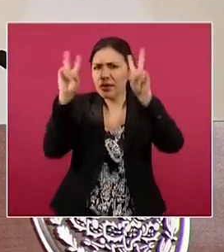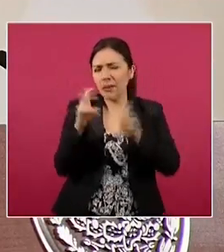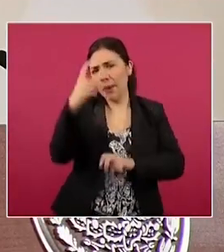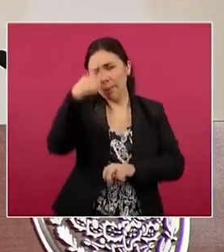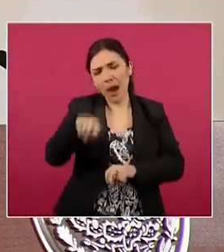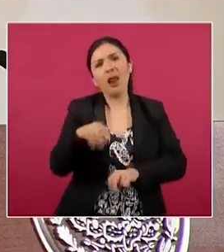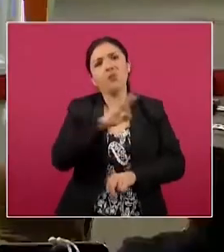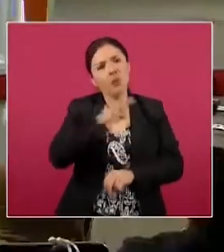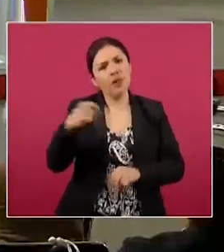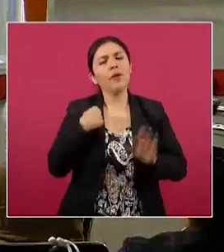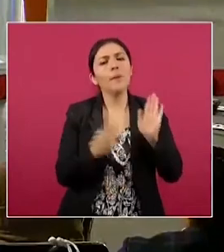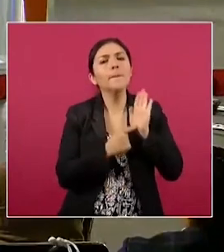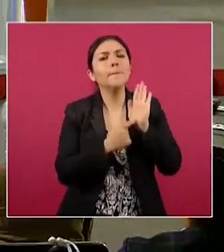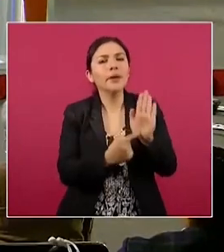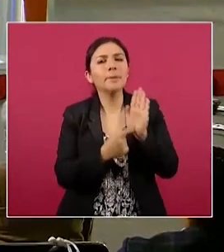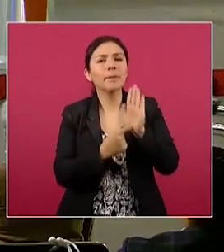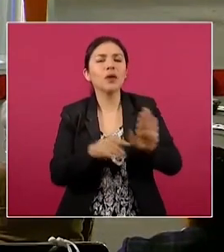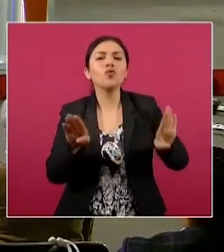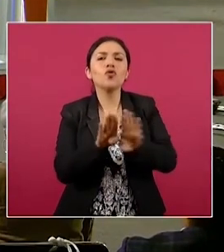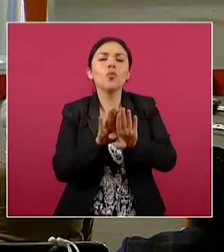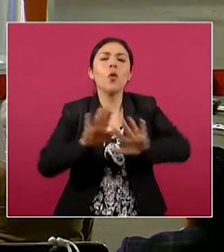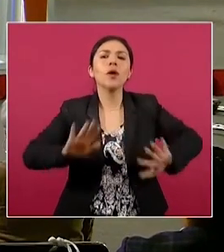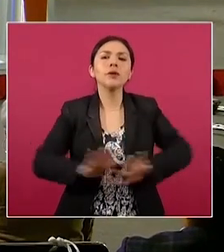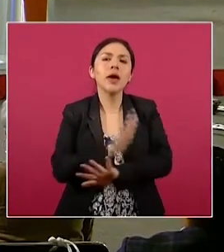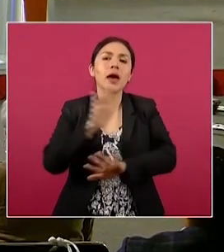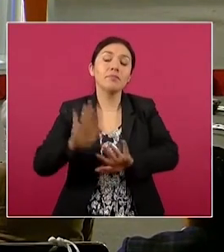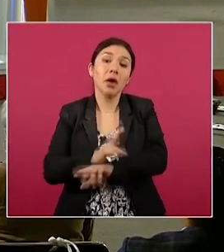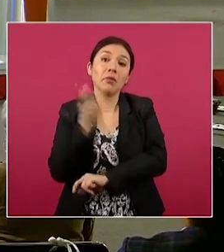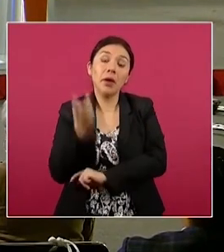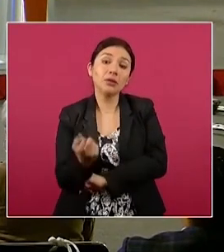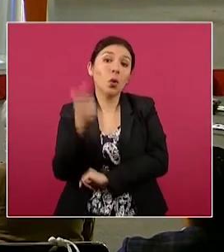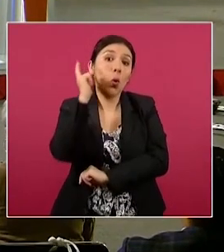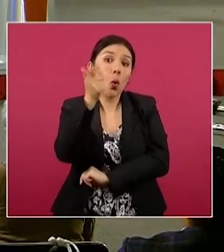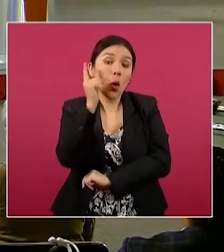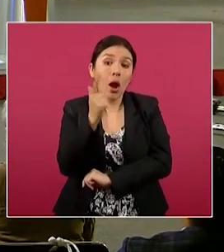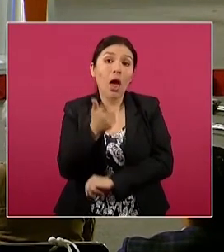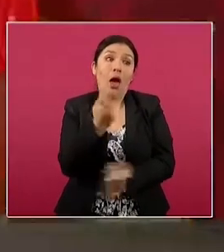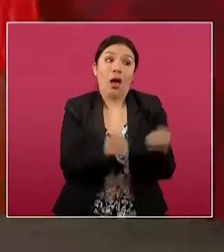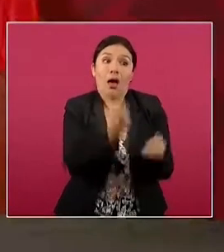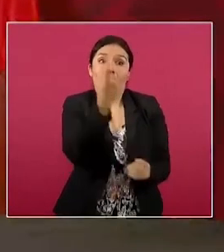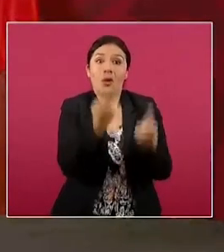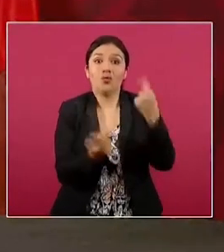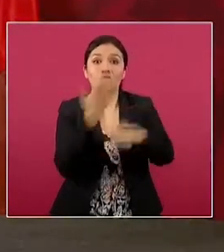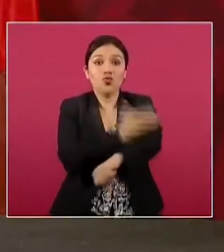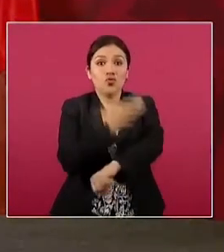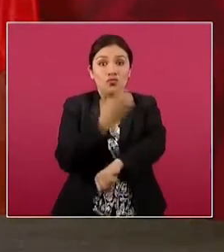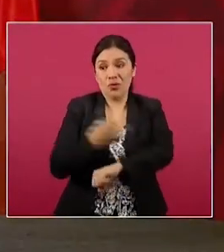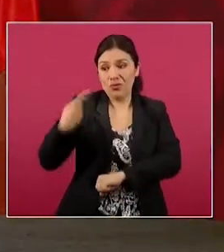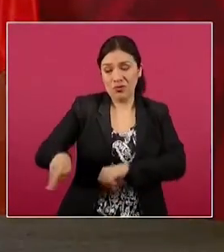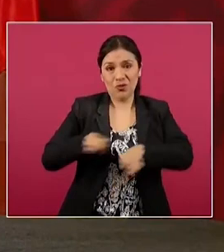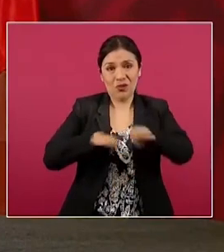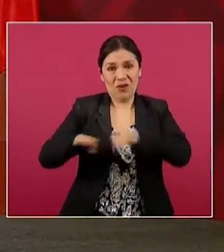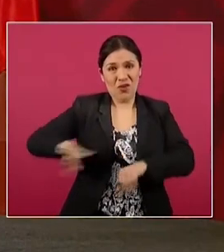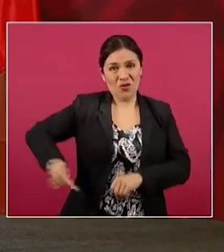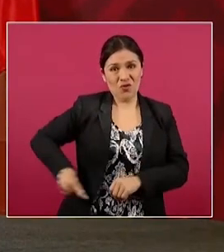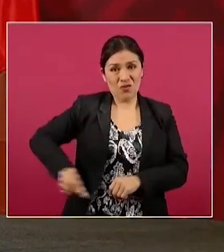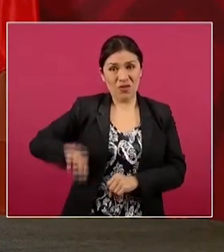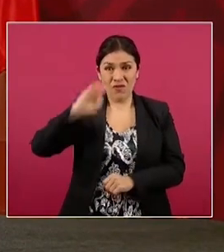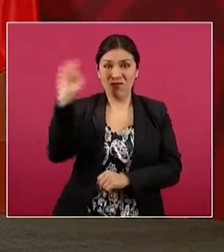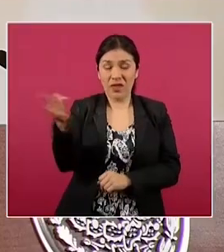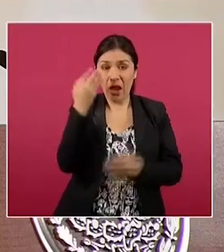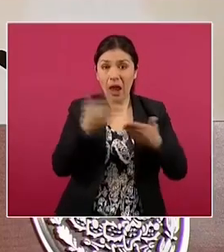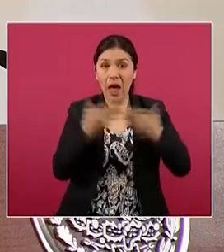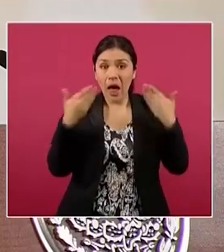irles presentando las actualizaciones, ojalá algunas compañeras y compañeros del gobierno federal con este